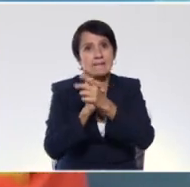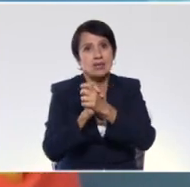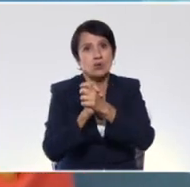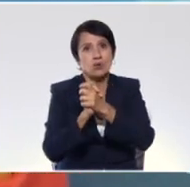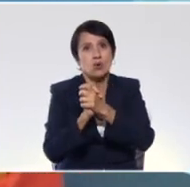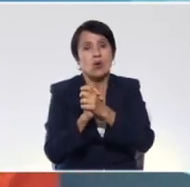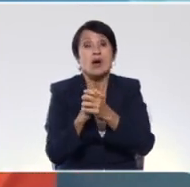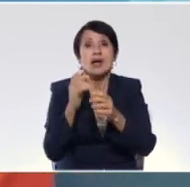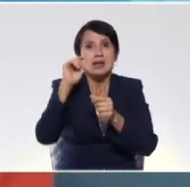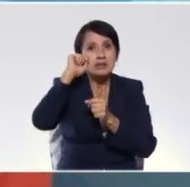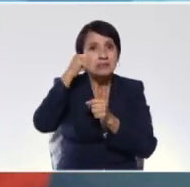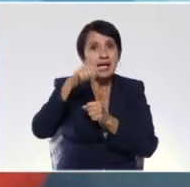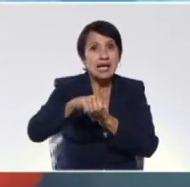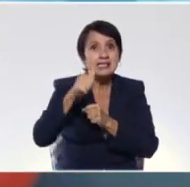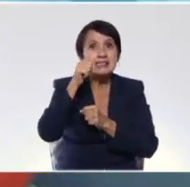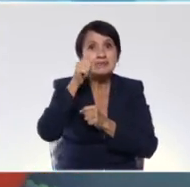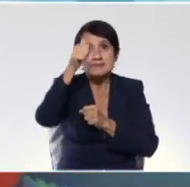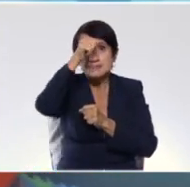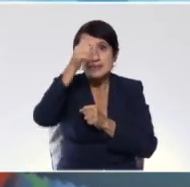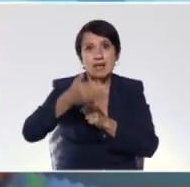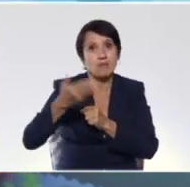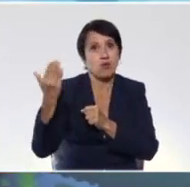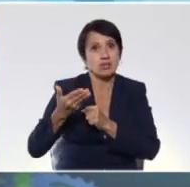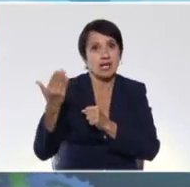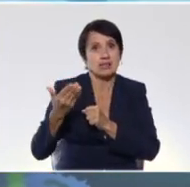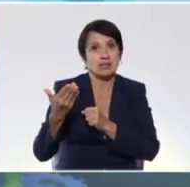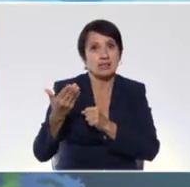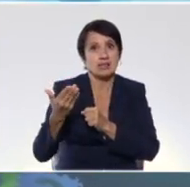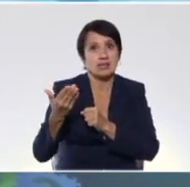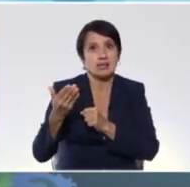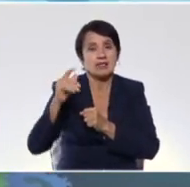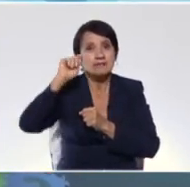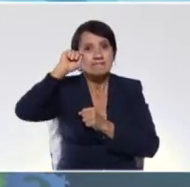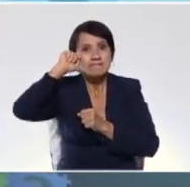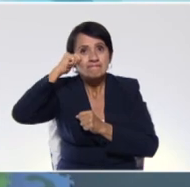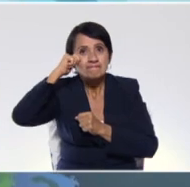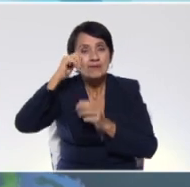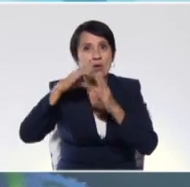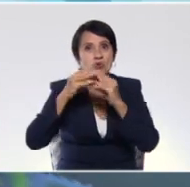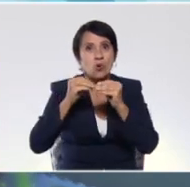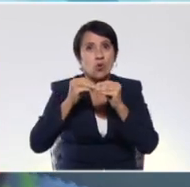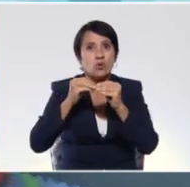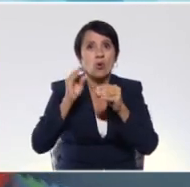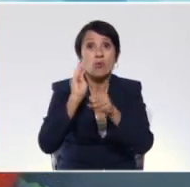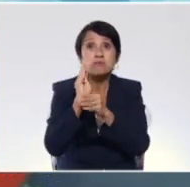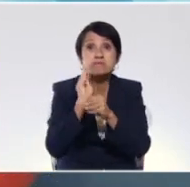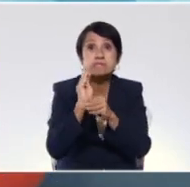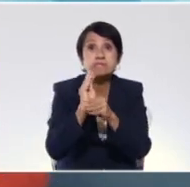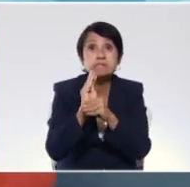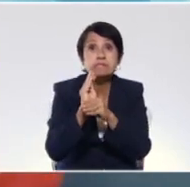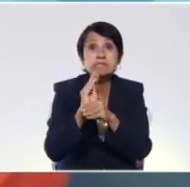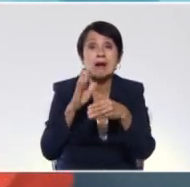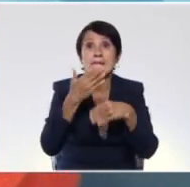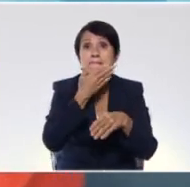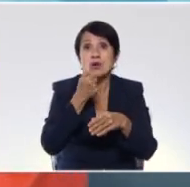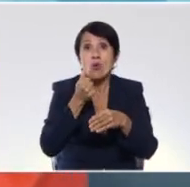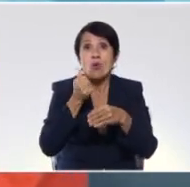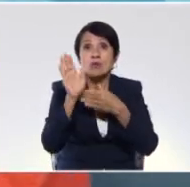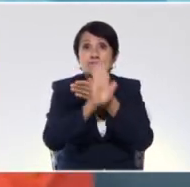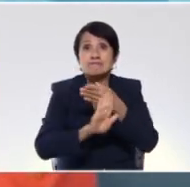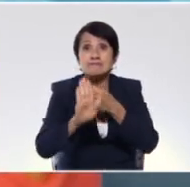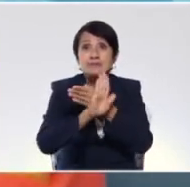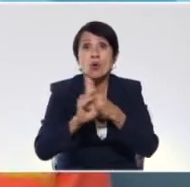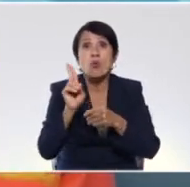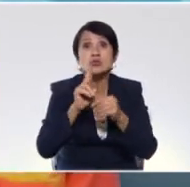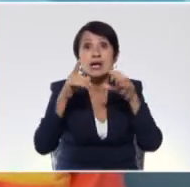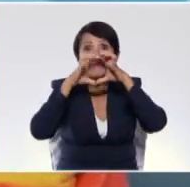También recuerden que este fin de semana es muy importante reforzar las medidas de bioseguridad, haciendo buen